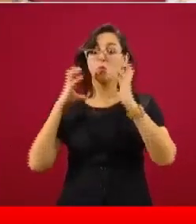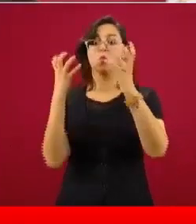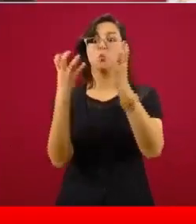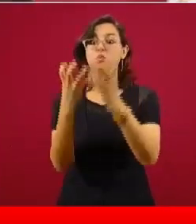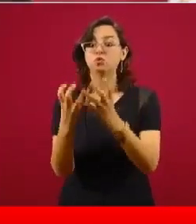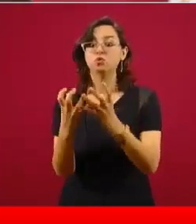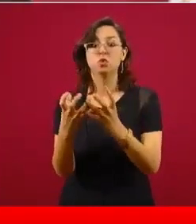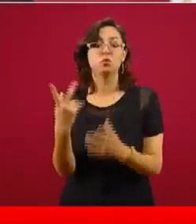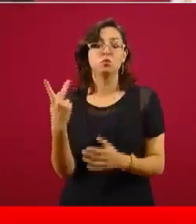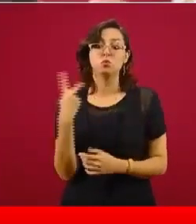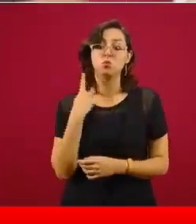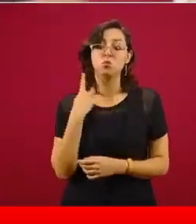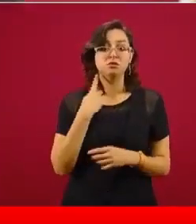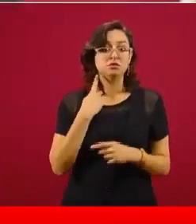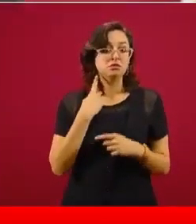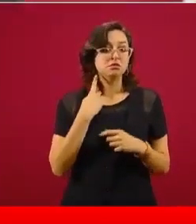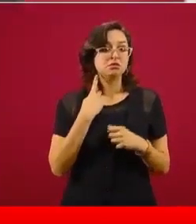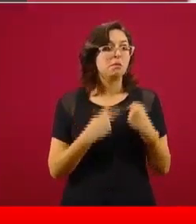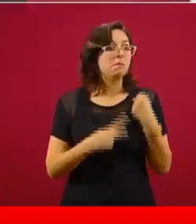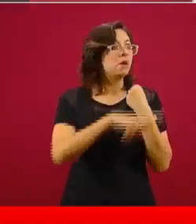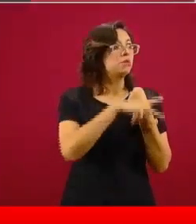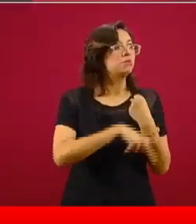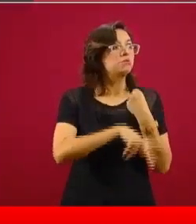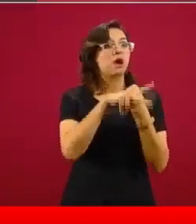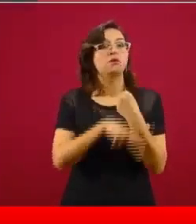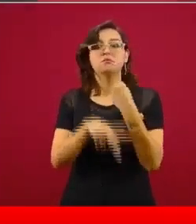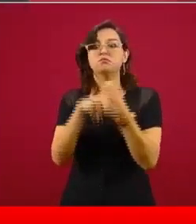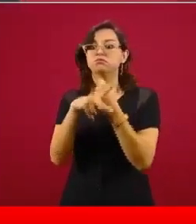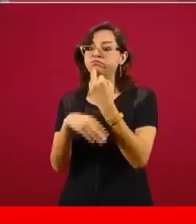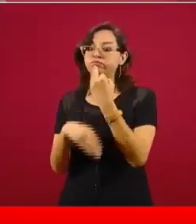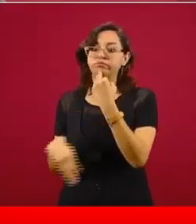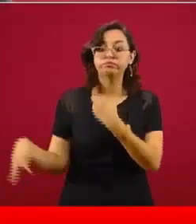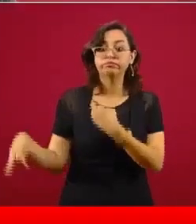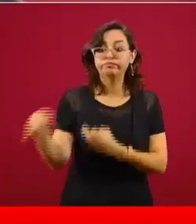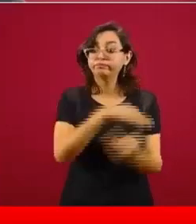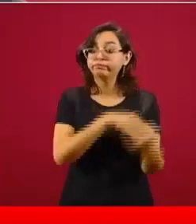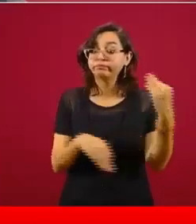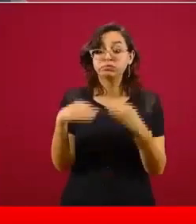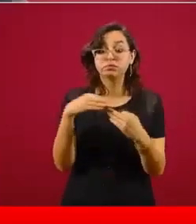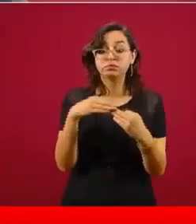tipo en todos los países, desde fuera,